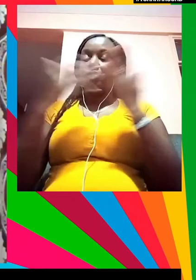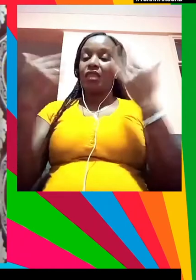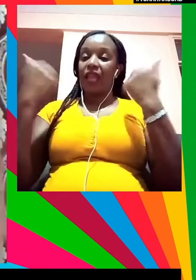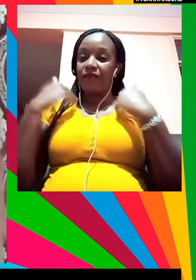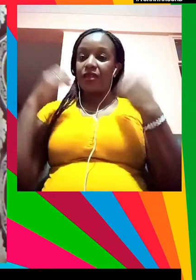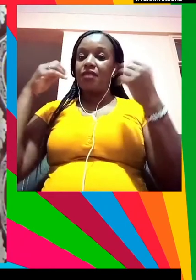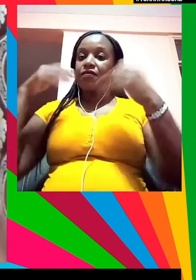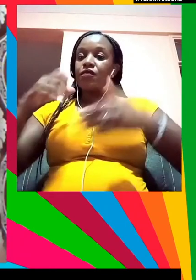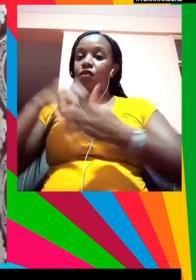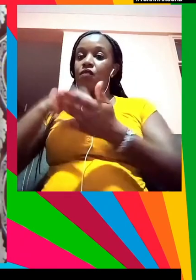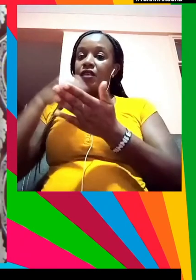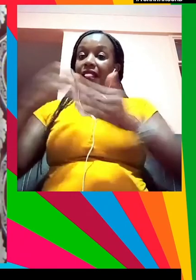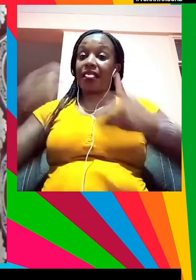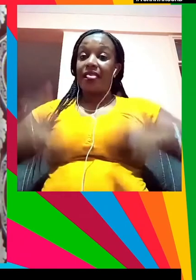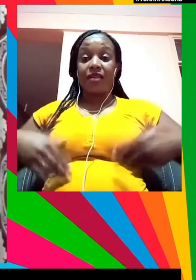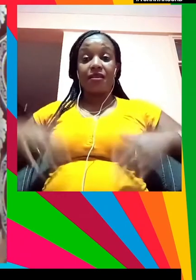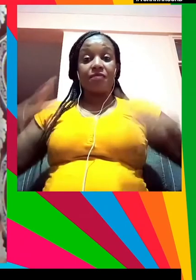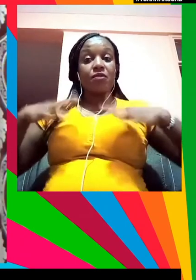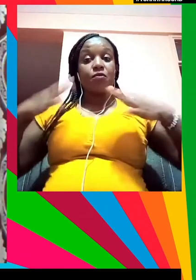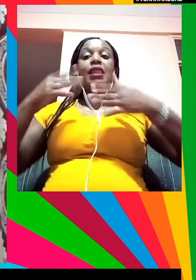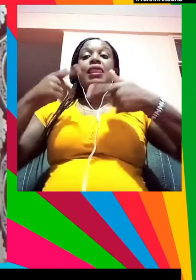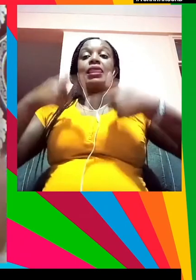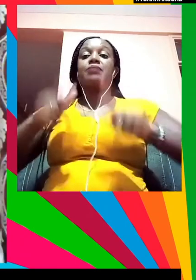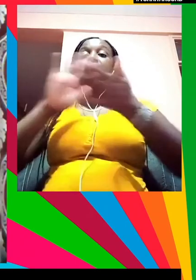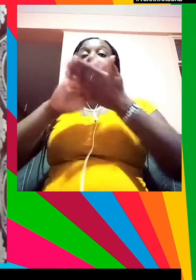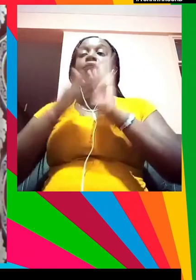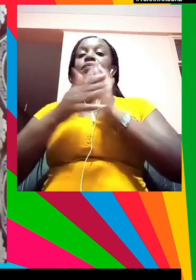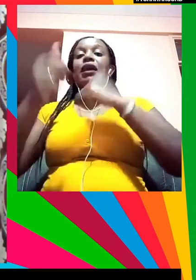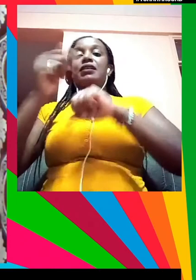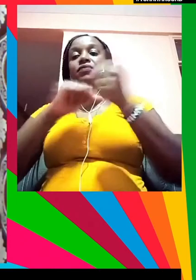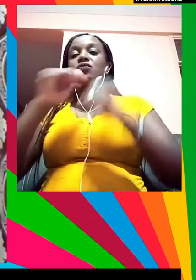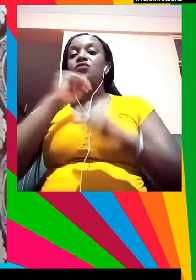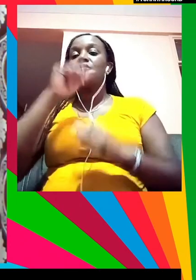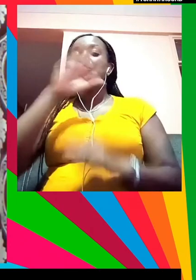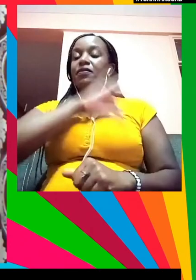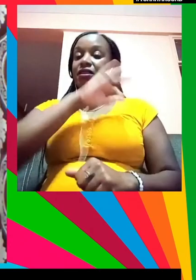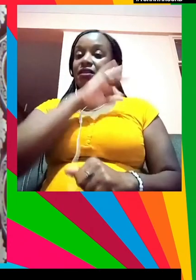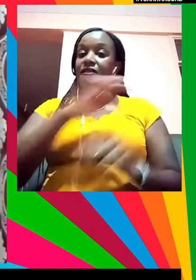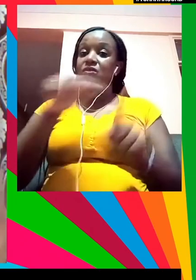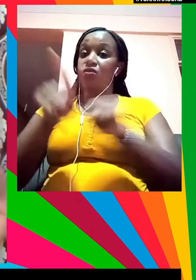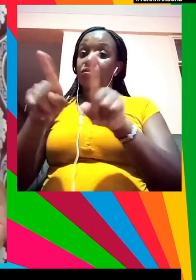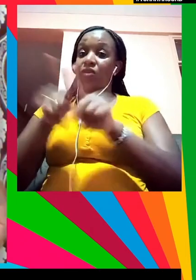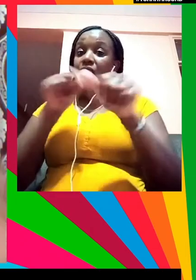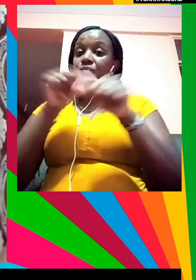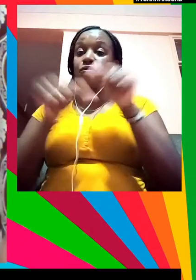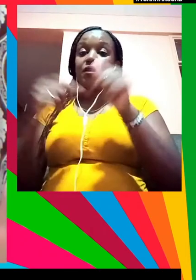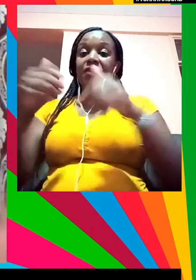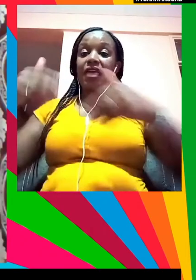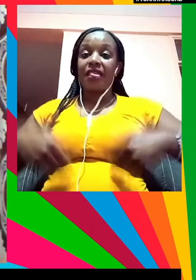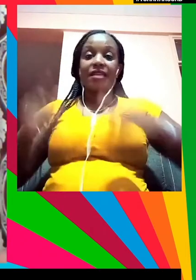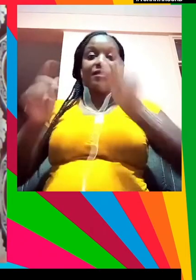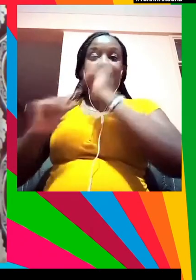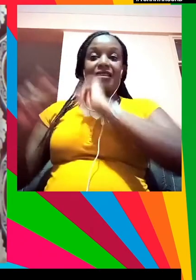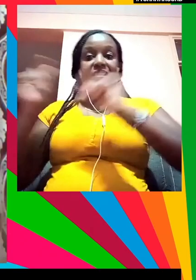implicamos a los jóvenes pero hemos de verlos como socios no solo como beneficiarios y luego tenemos a los jóvenes propiamente dichos